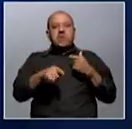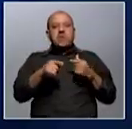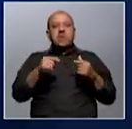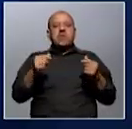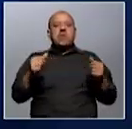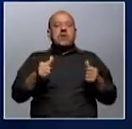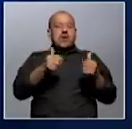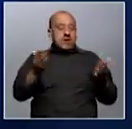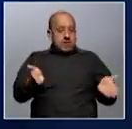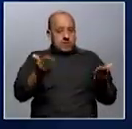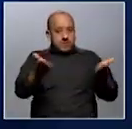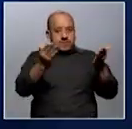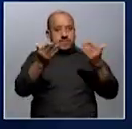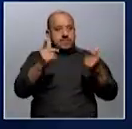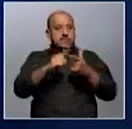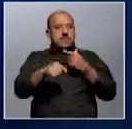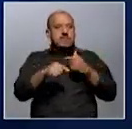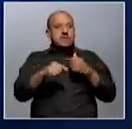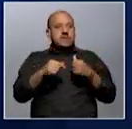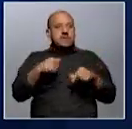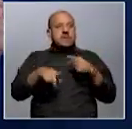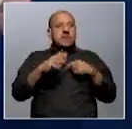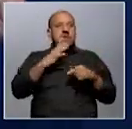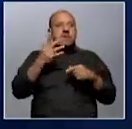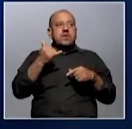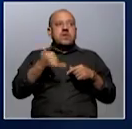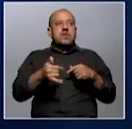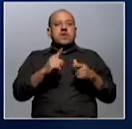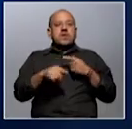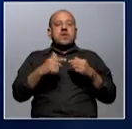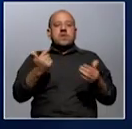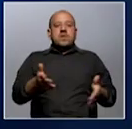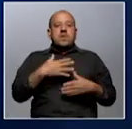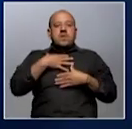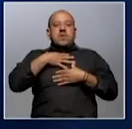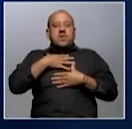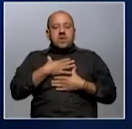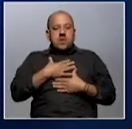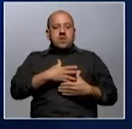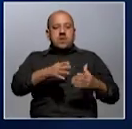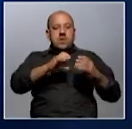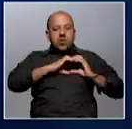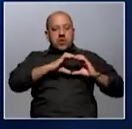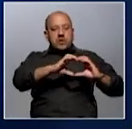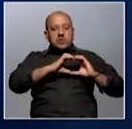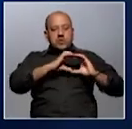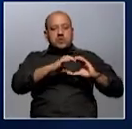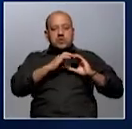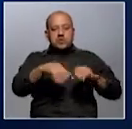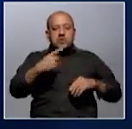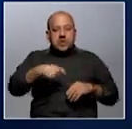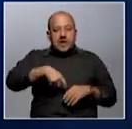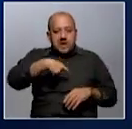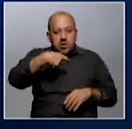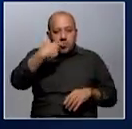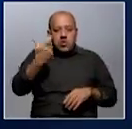activo es moverse, un movimiento que exige realmente aumentar la respiración, aumentar la taquicardia, incluso aumentar el calor. Si